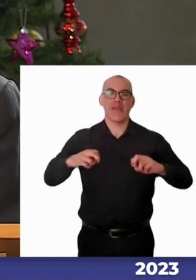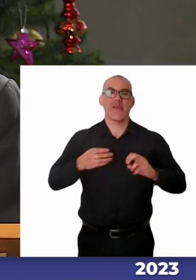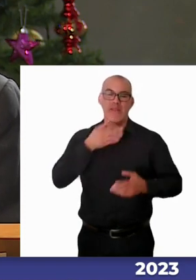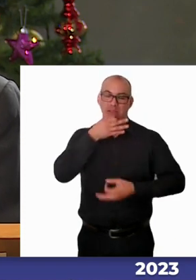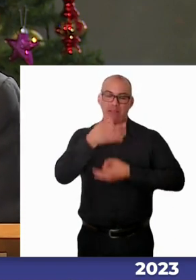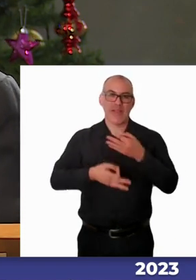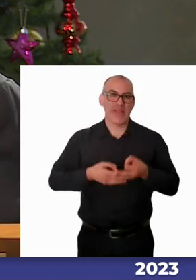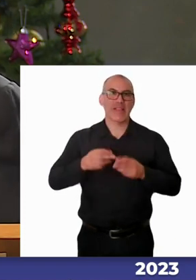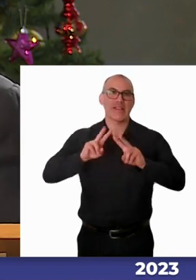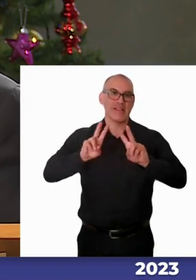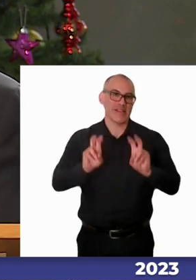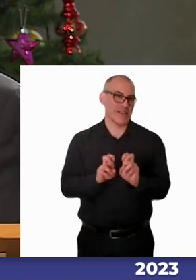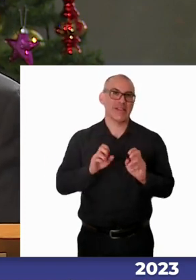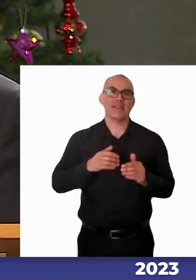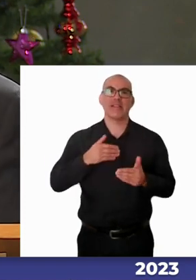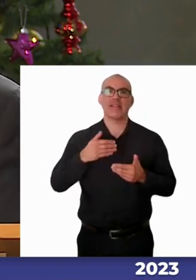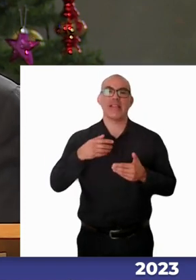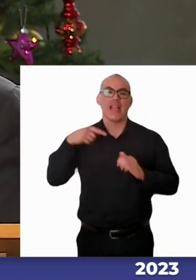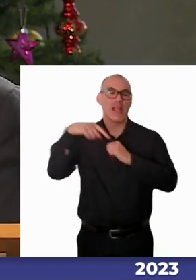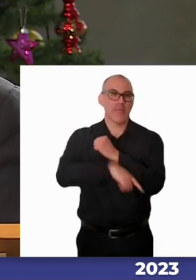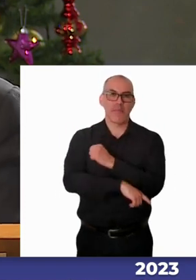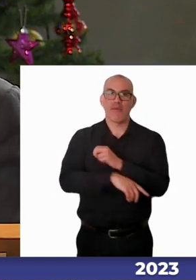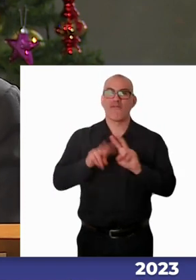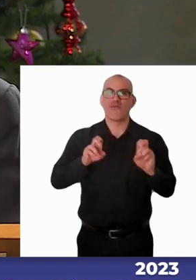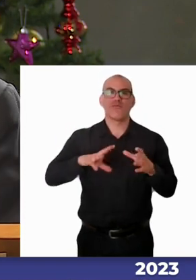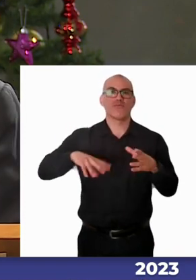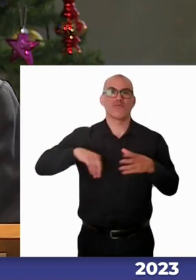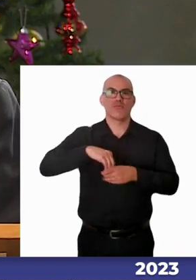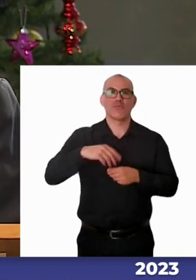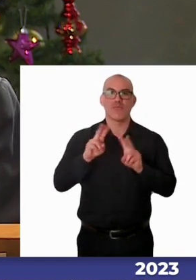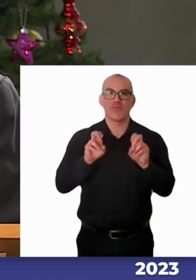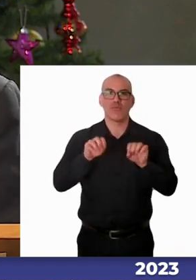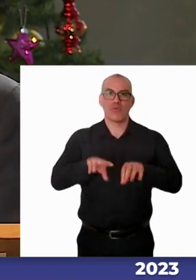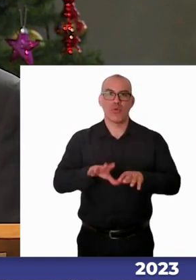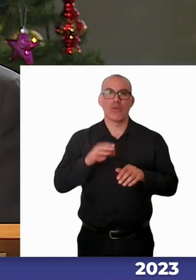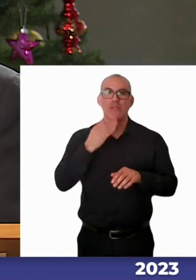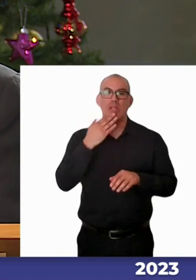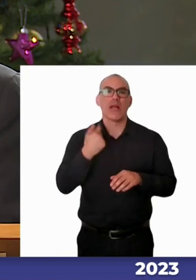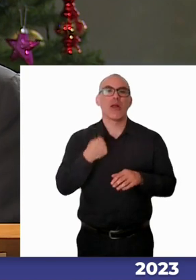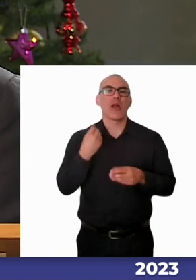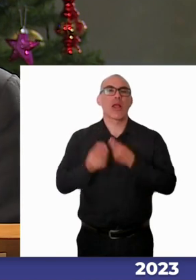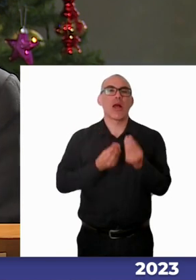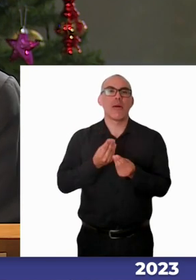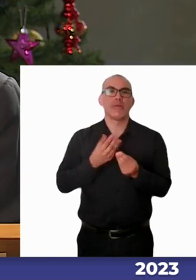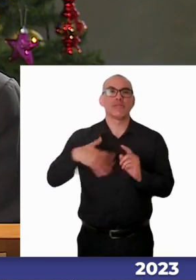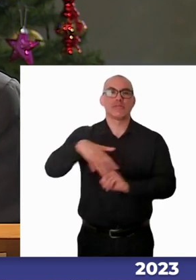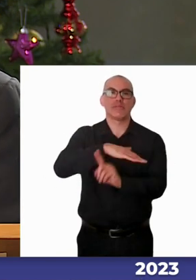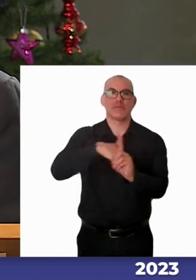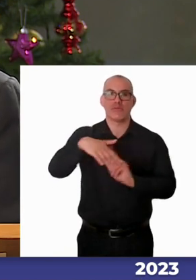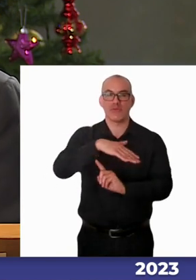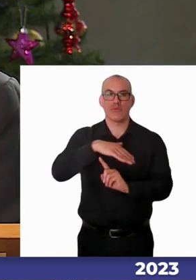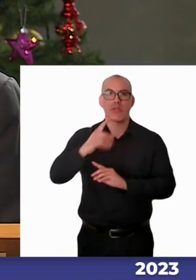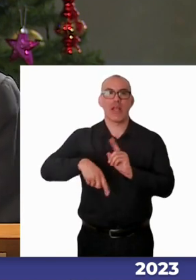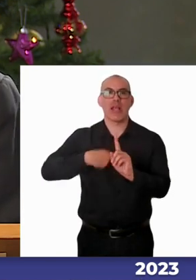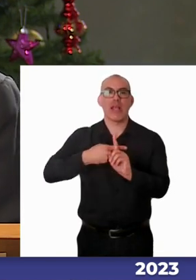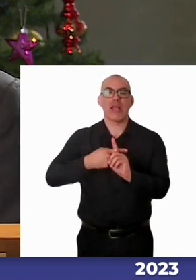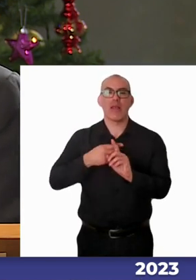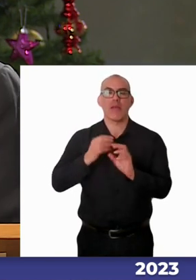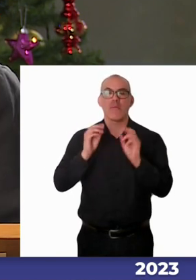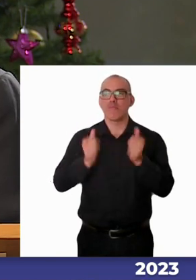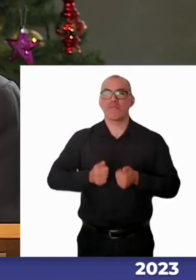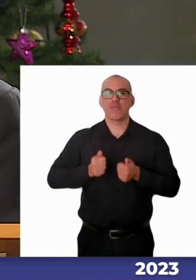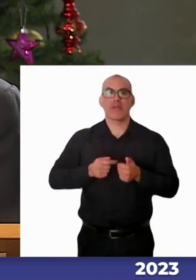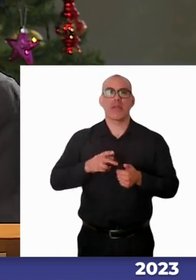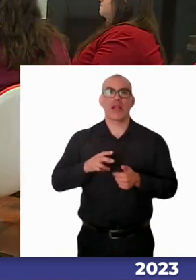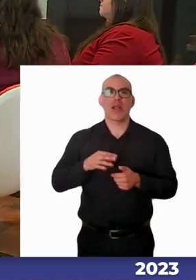las cosas más de fondo y la realidad de lo que está pasando. Y además tenemos estupendas representantes en el panel, una